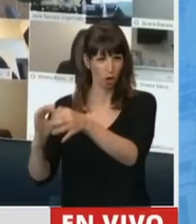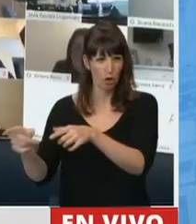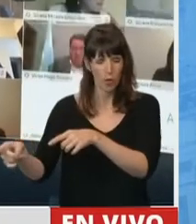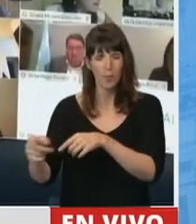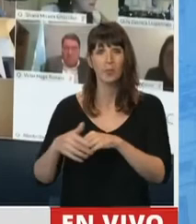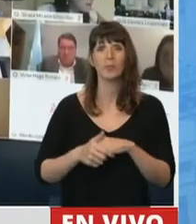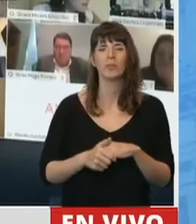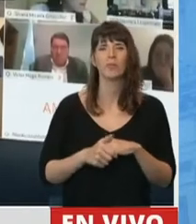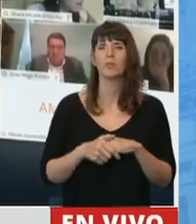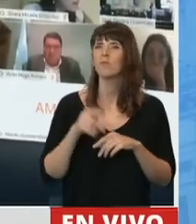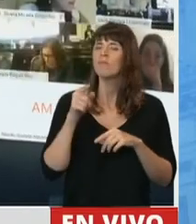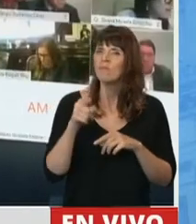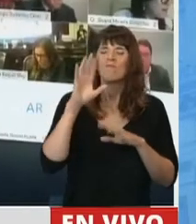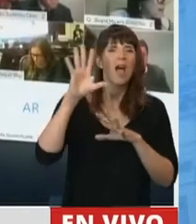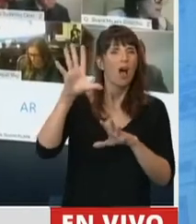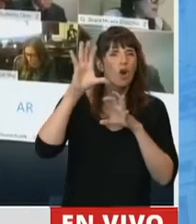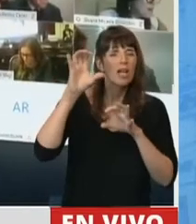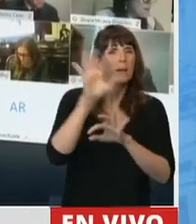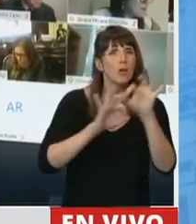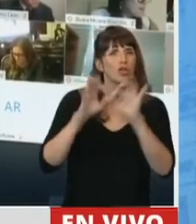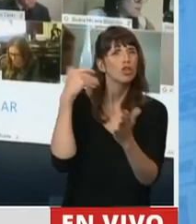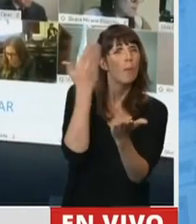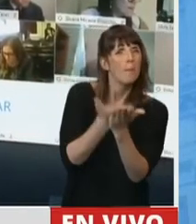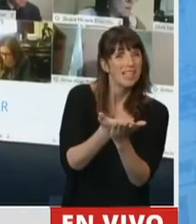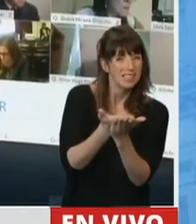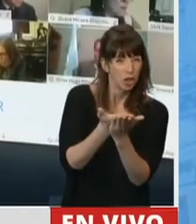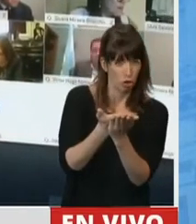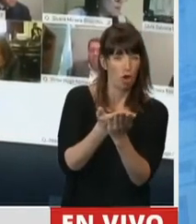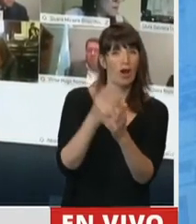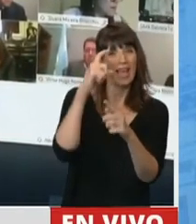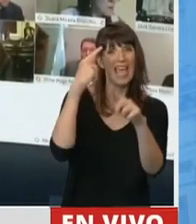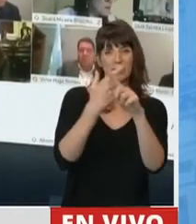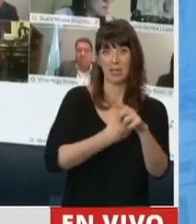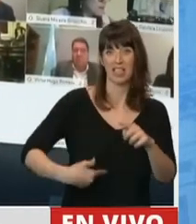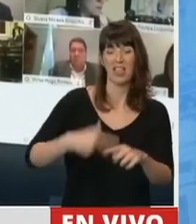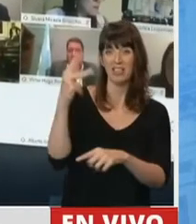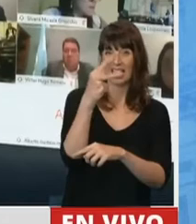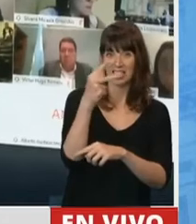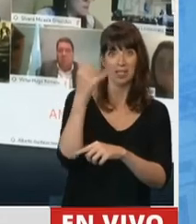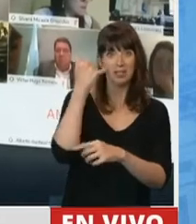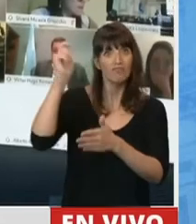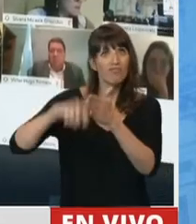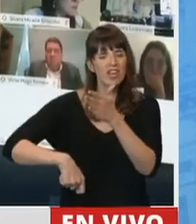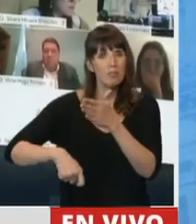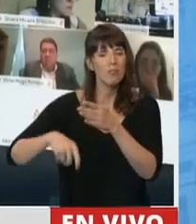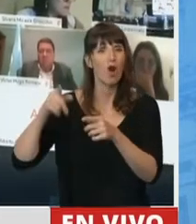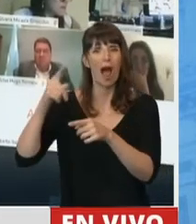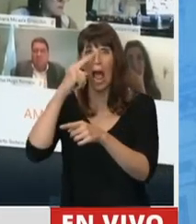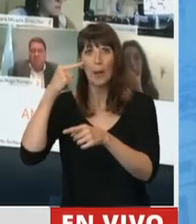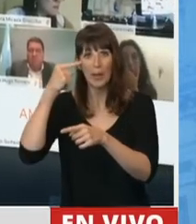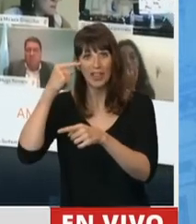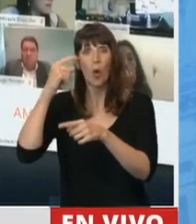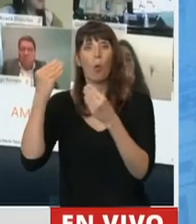aquel proyecto que presentó el presidente Náctor Kirchner, firmado por el actual presidente como jefe de gabinete,